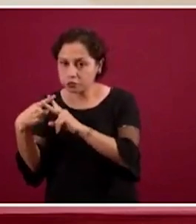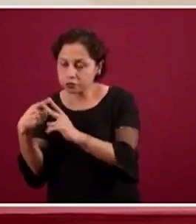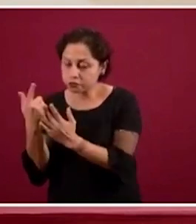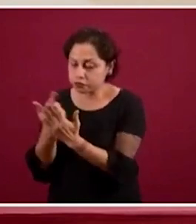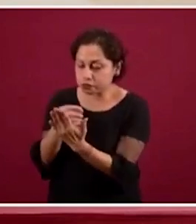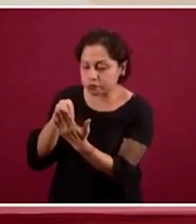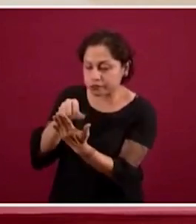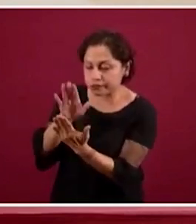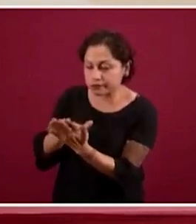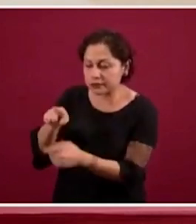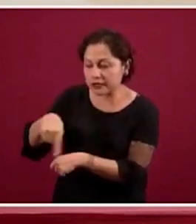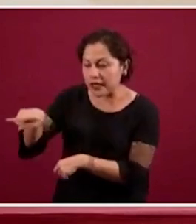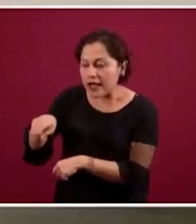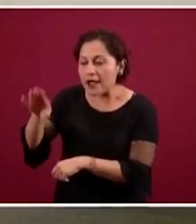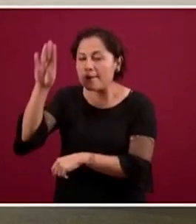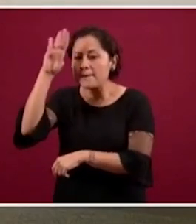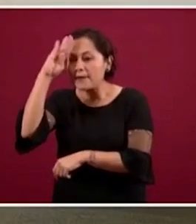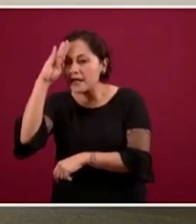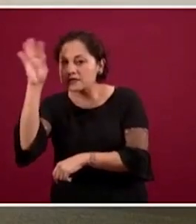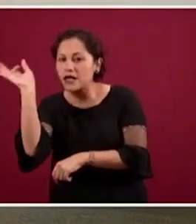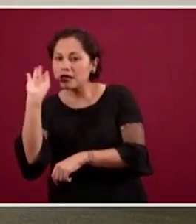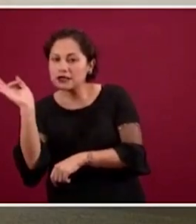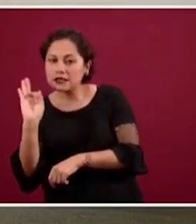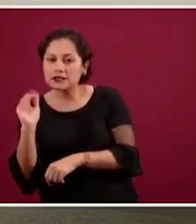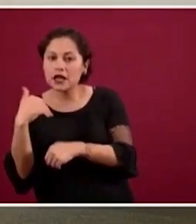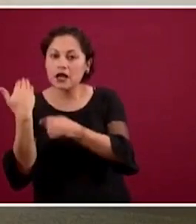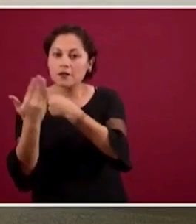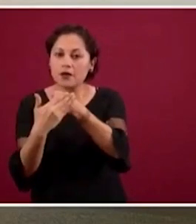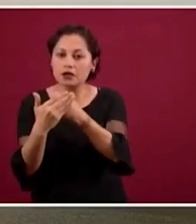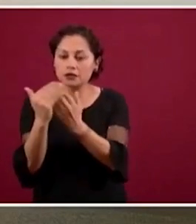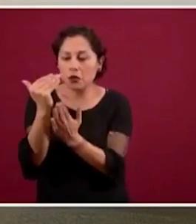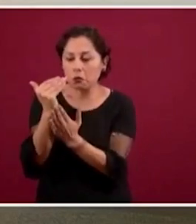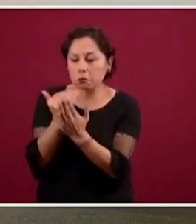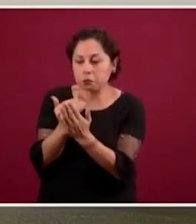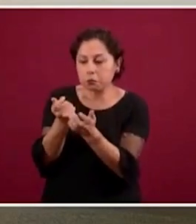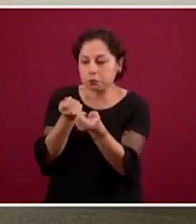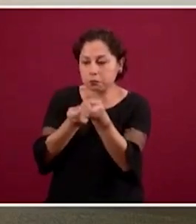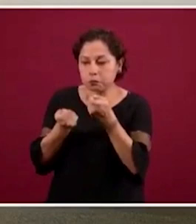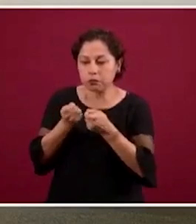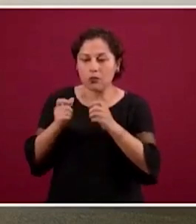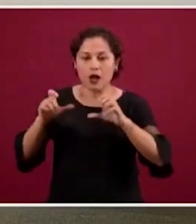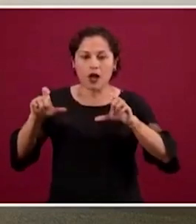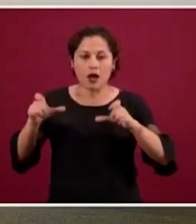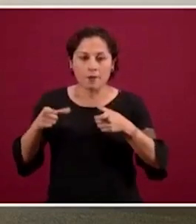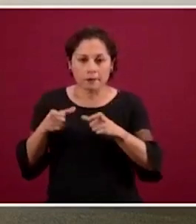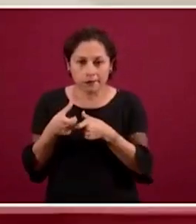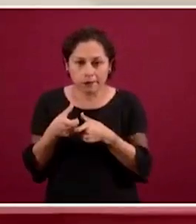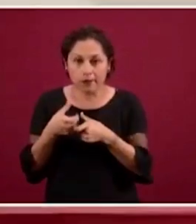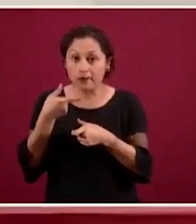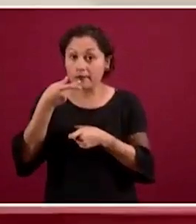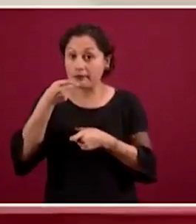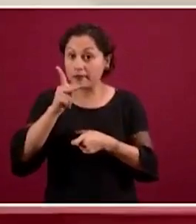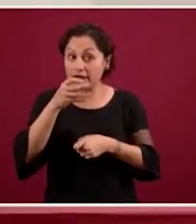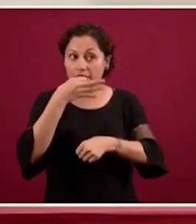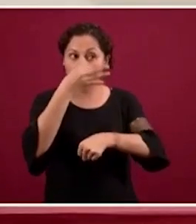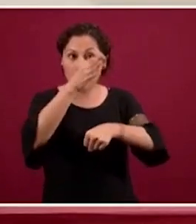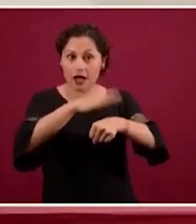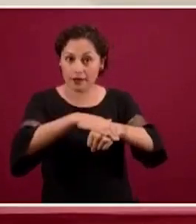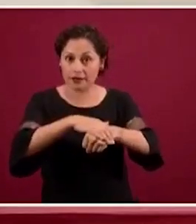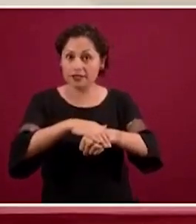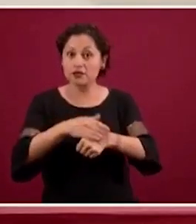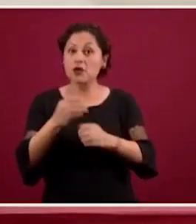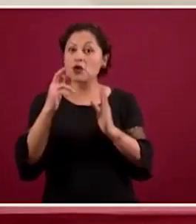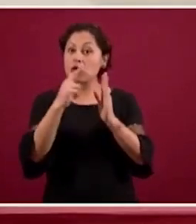científica en modelación matemática de las enfermedades infecciosas, no ha terminado las medidas de mitigación